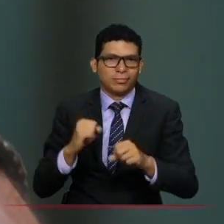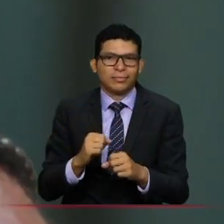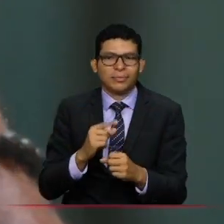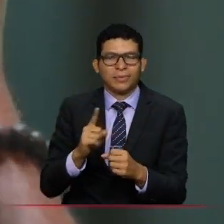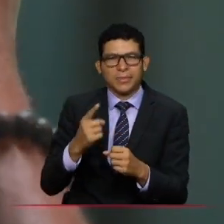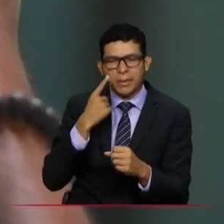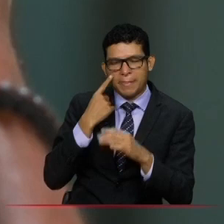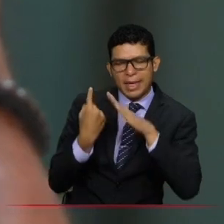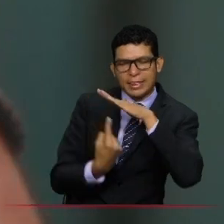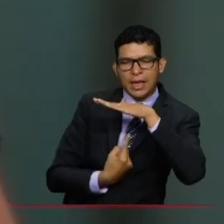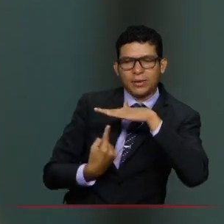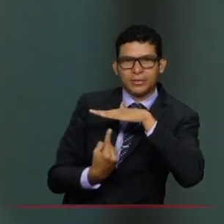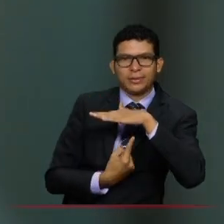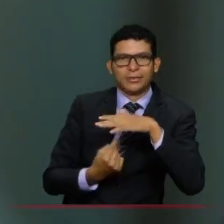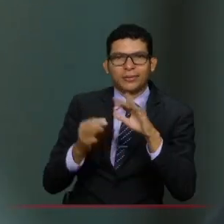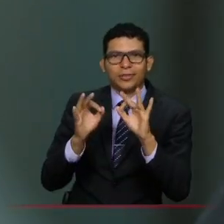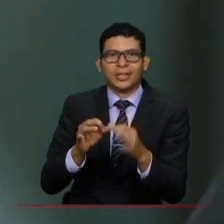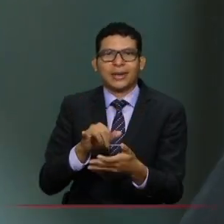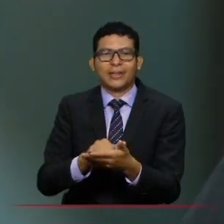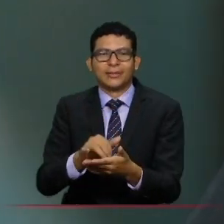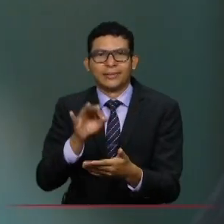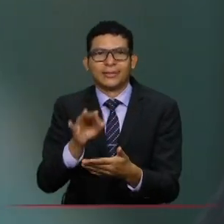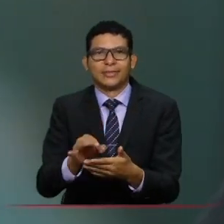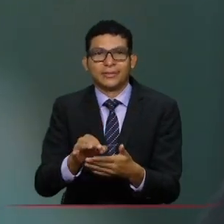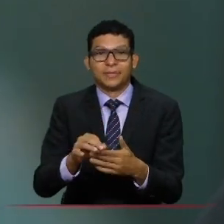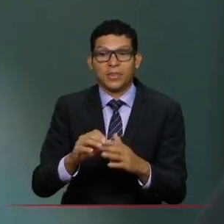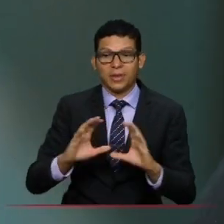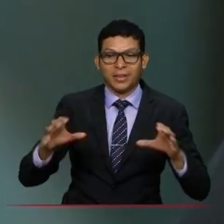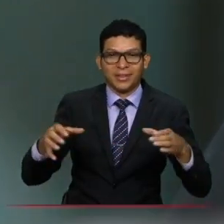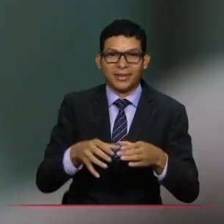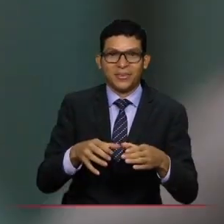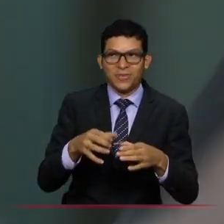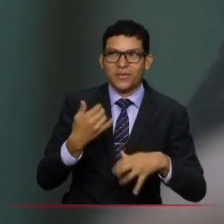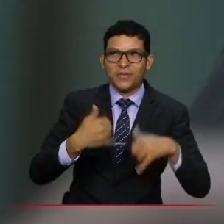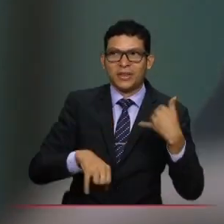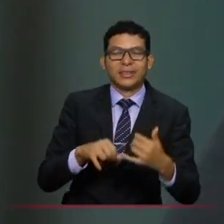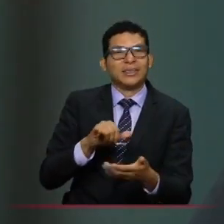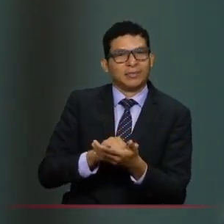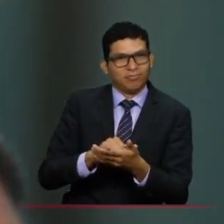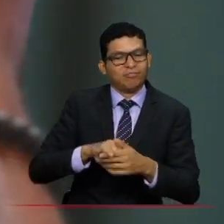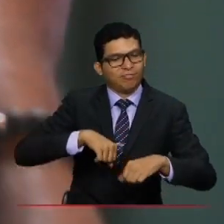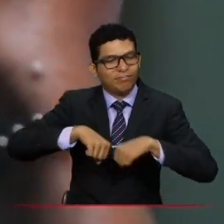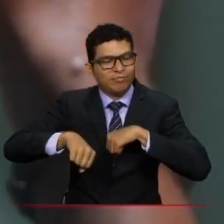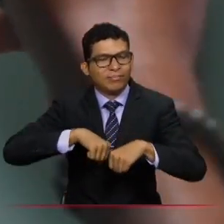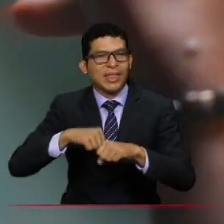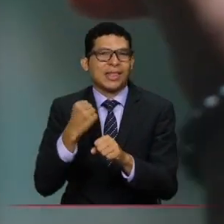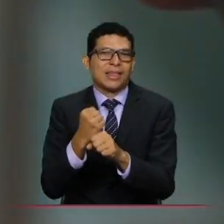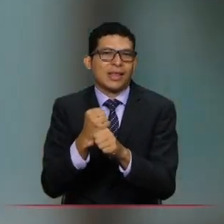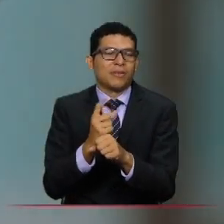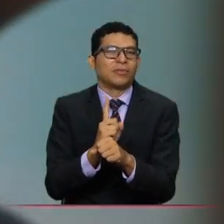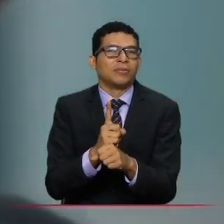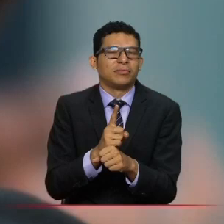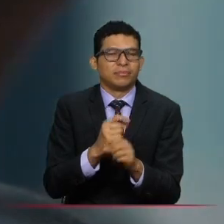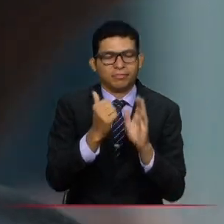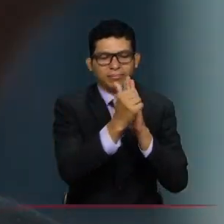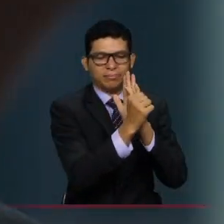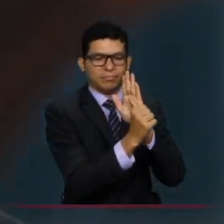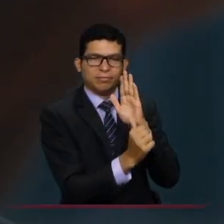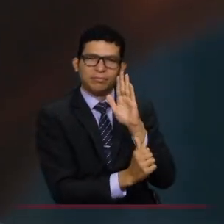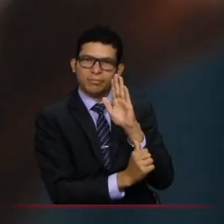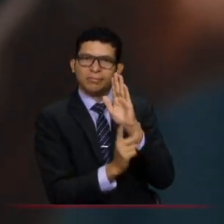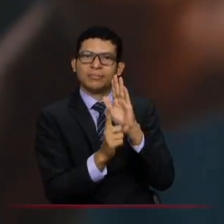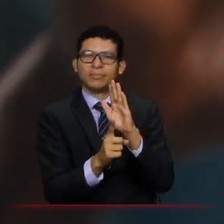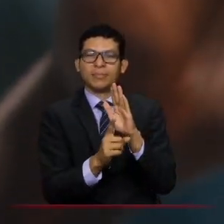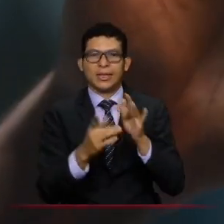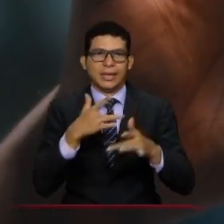diagnóstico y con juegos y los operadores vienen trabajando con programas de